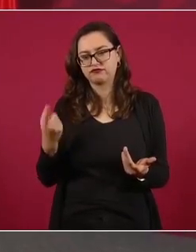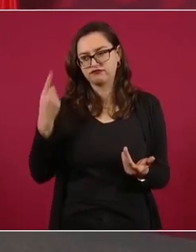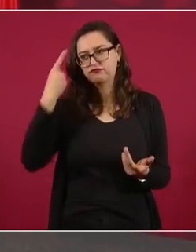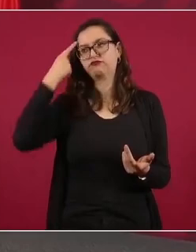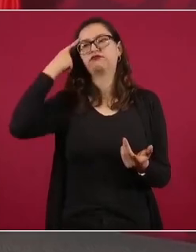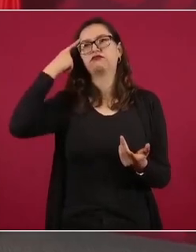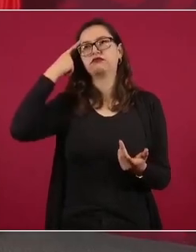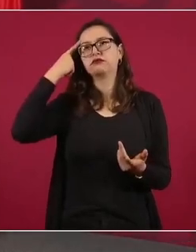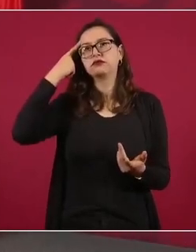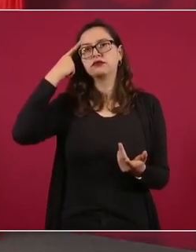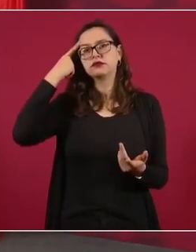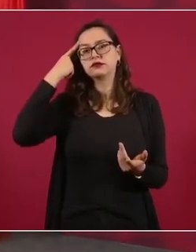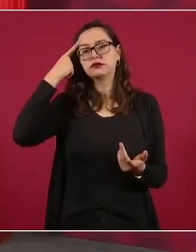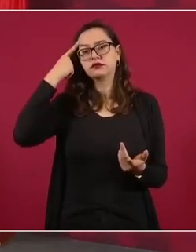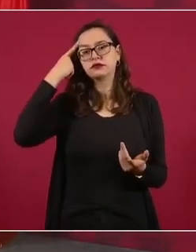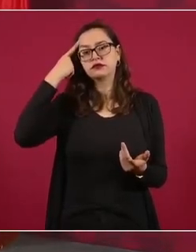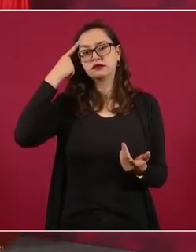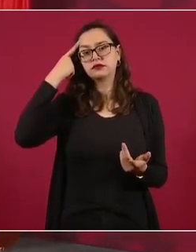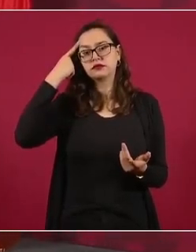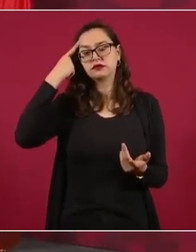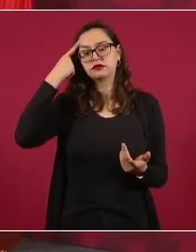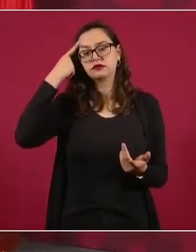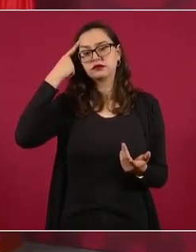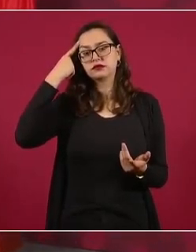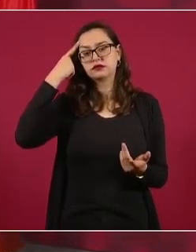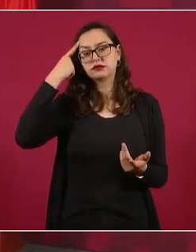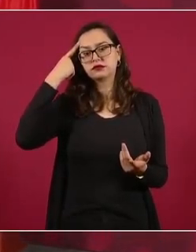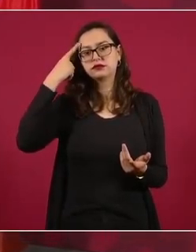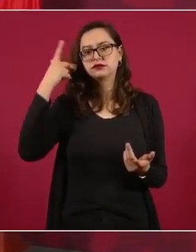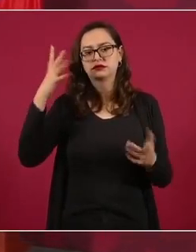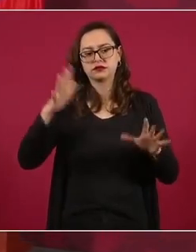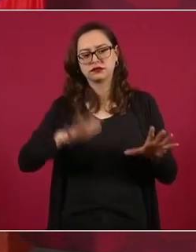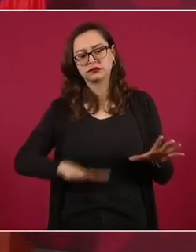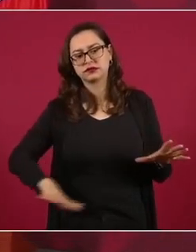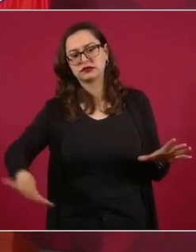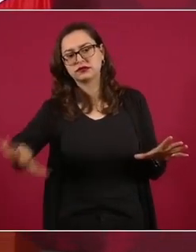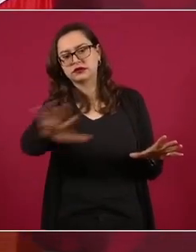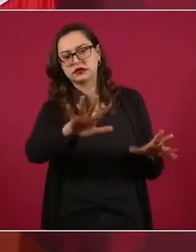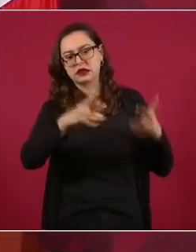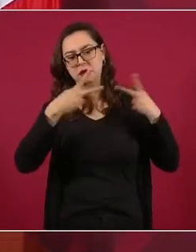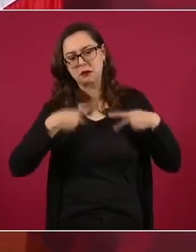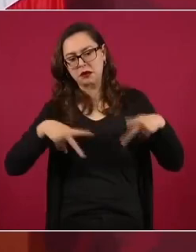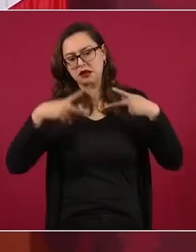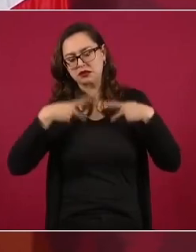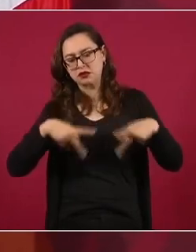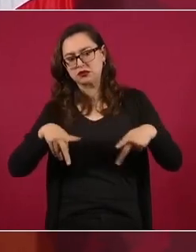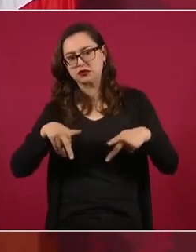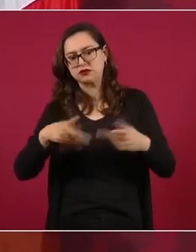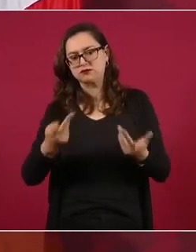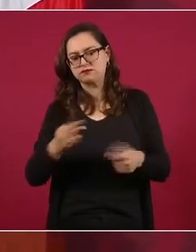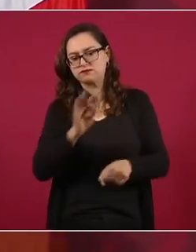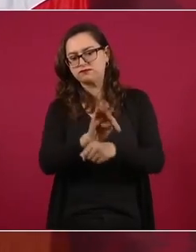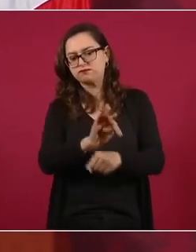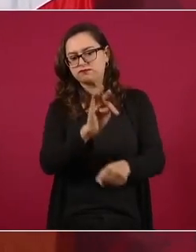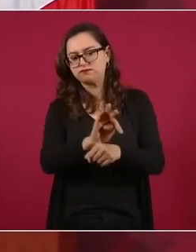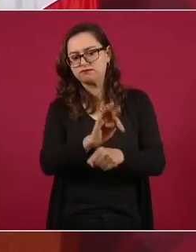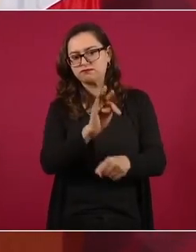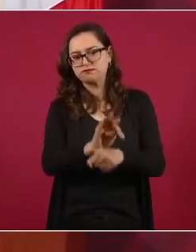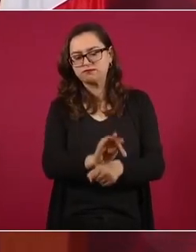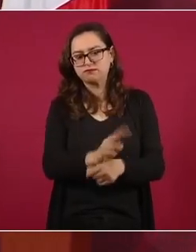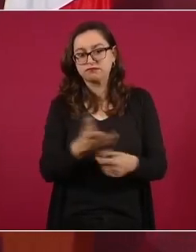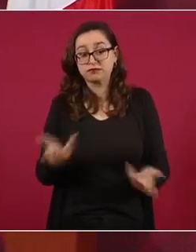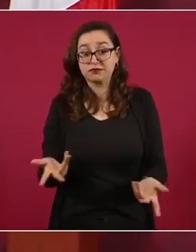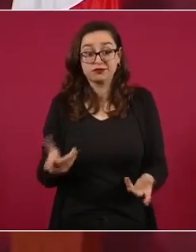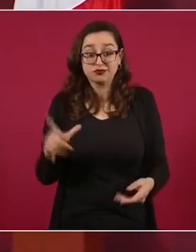en la gente, como tenemos que actuar los servidores